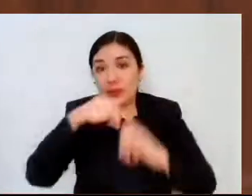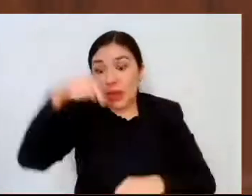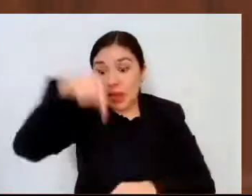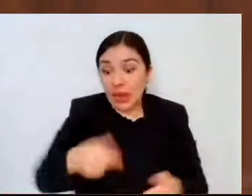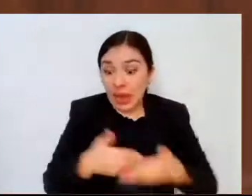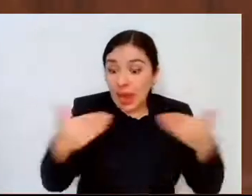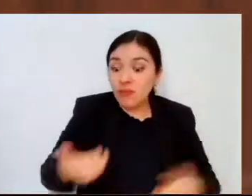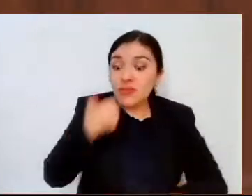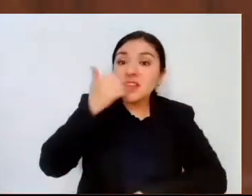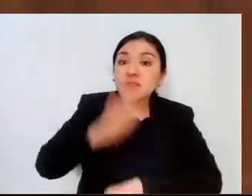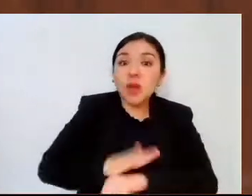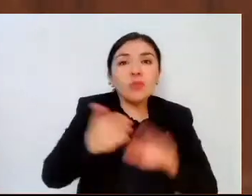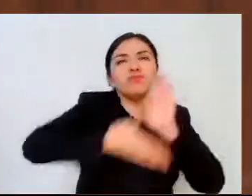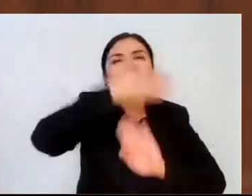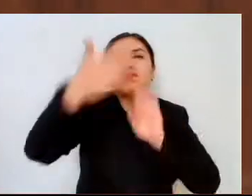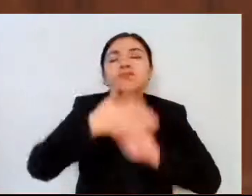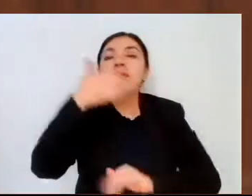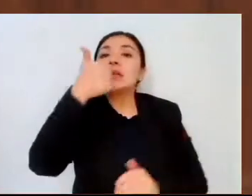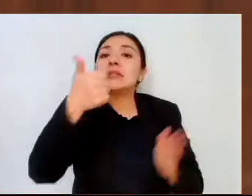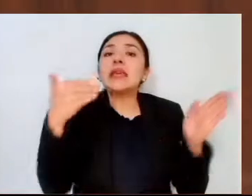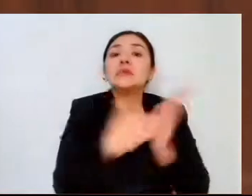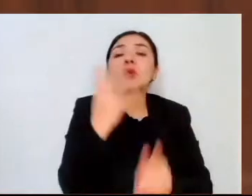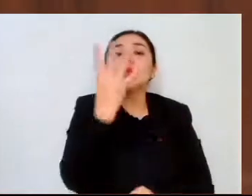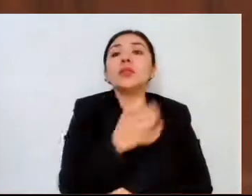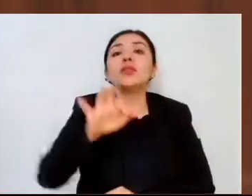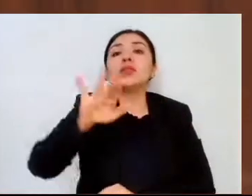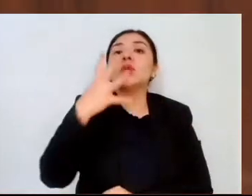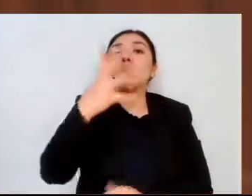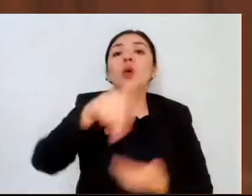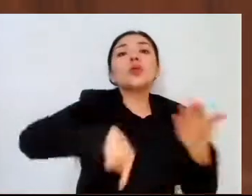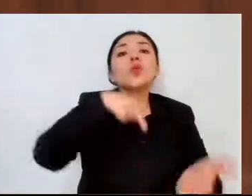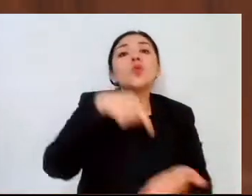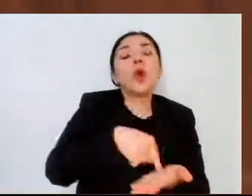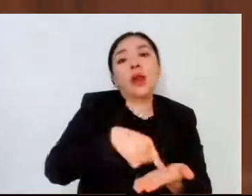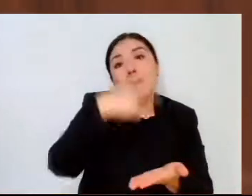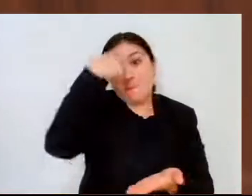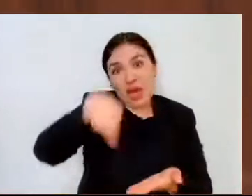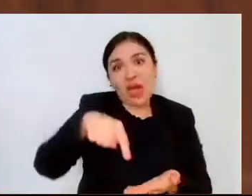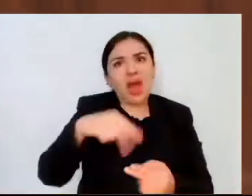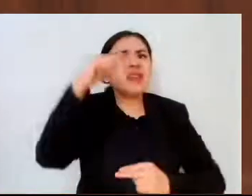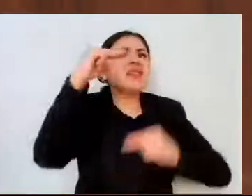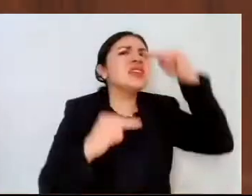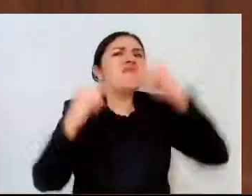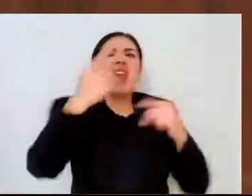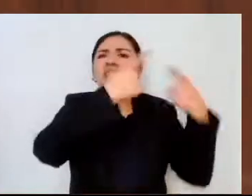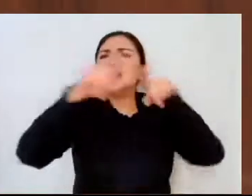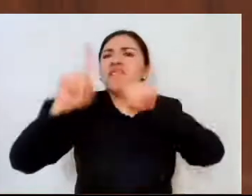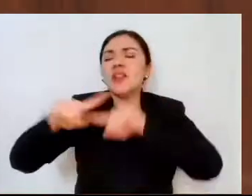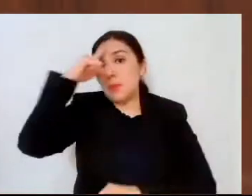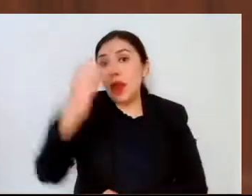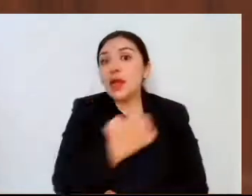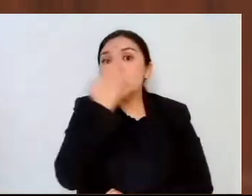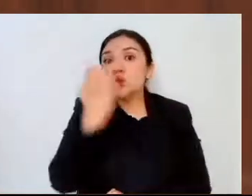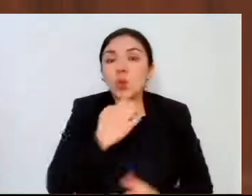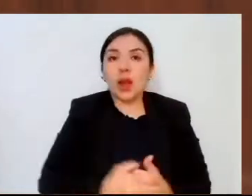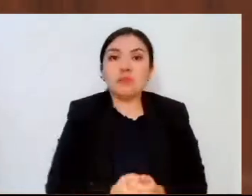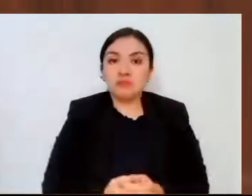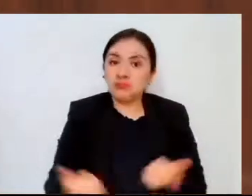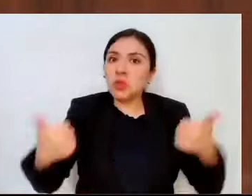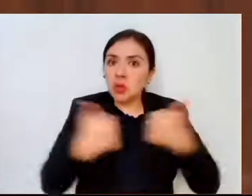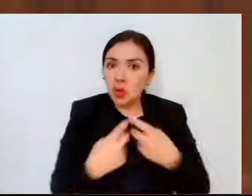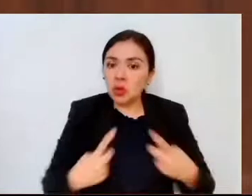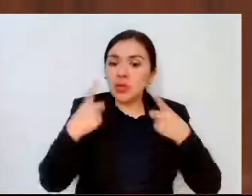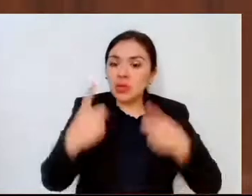6 mil 454 espacios de todos los niveles educativos, beneficiando a